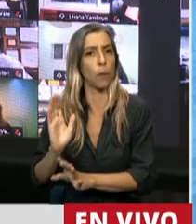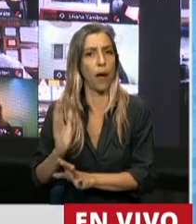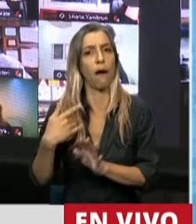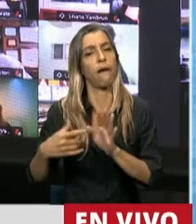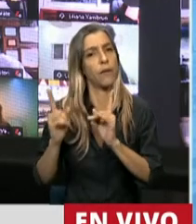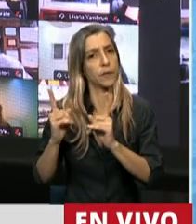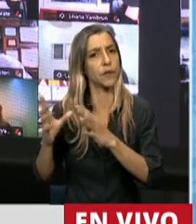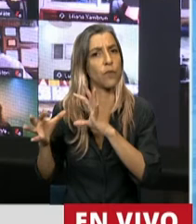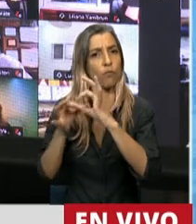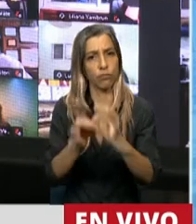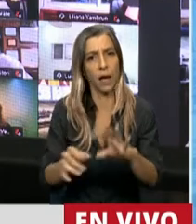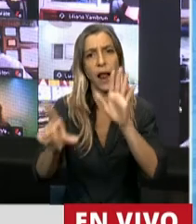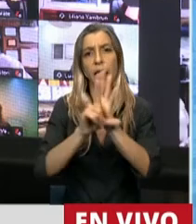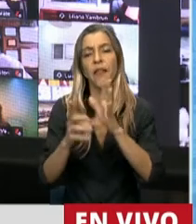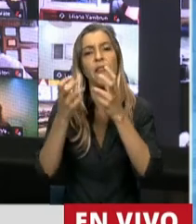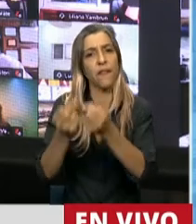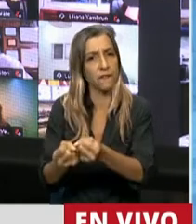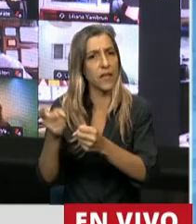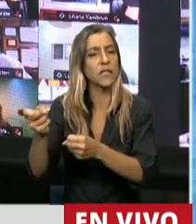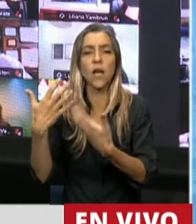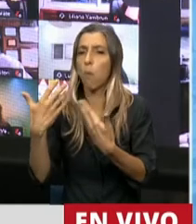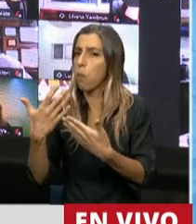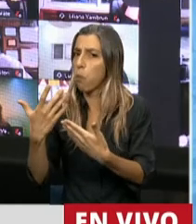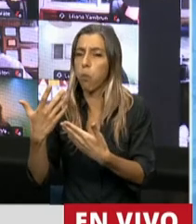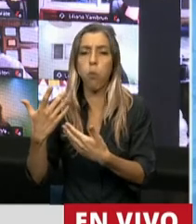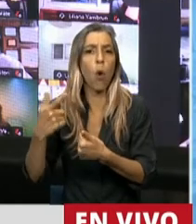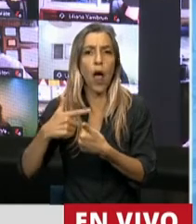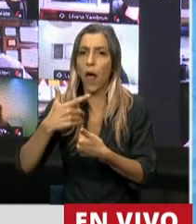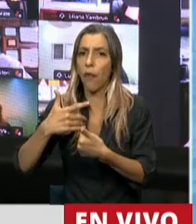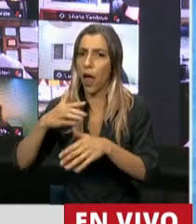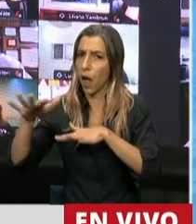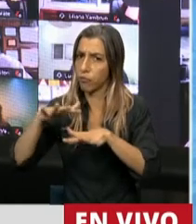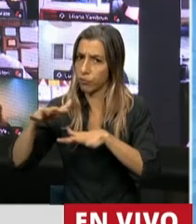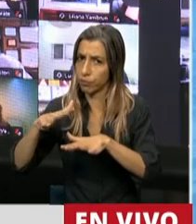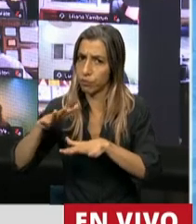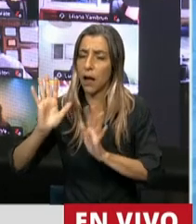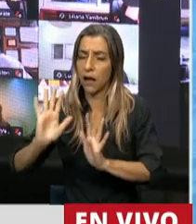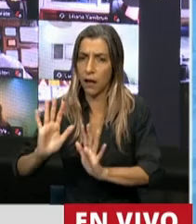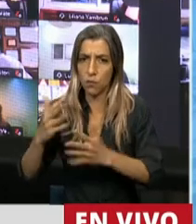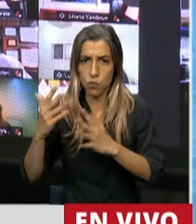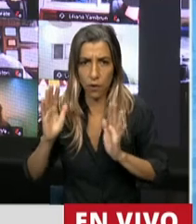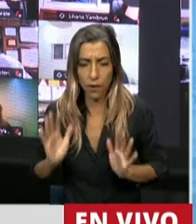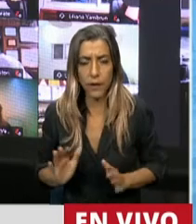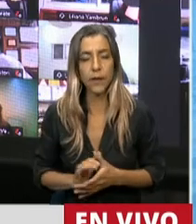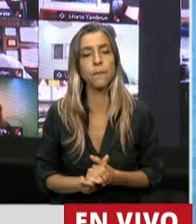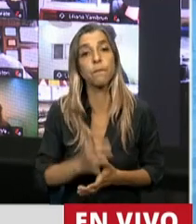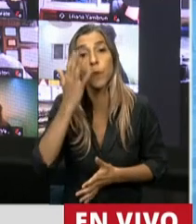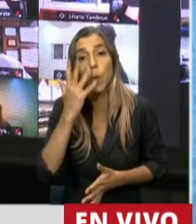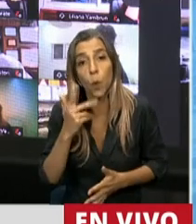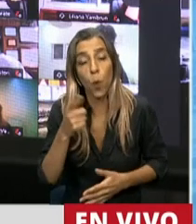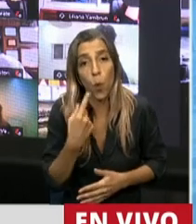Ley de Defensa aplique todo lo que tenga que aplicar. Nos gustaría, sí, que en el momento propicio